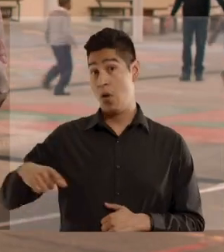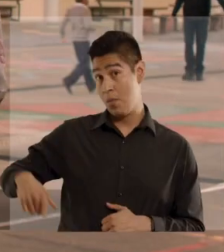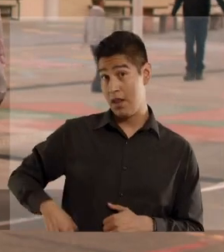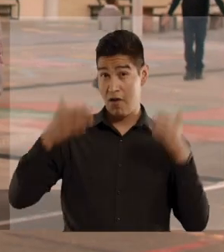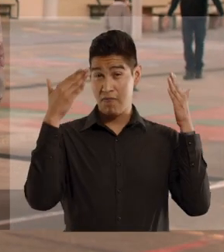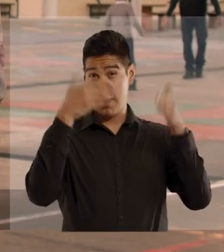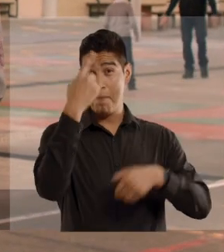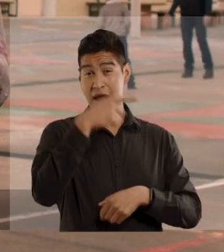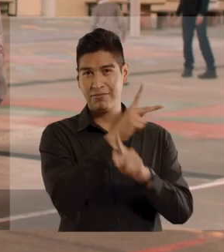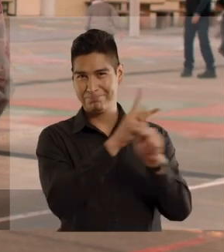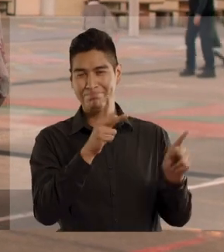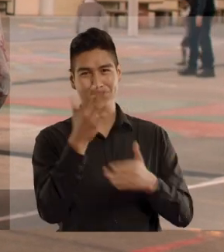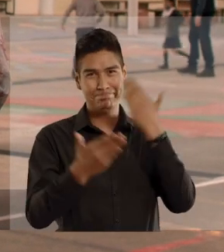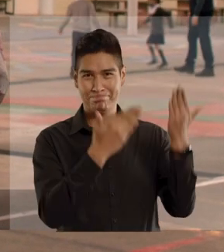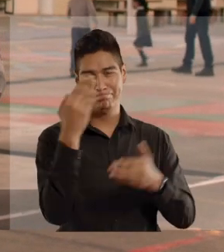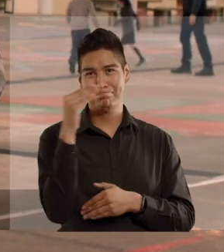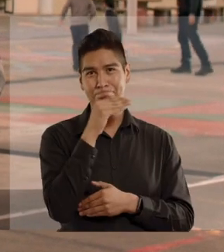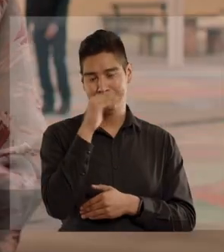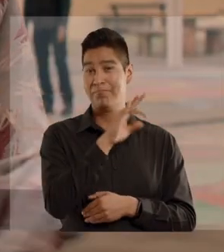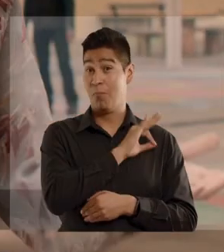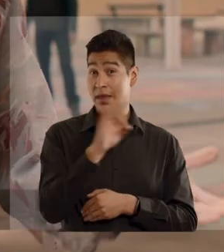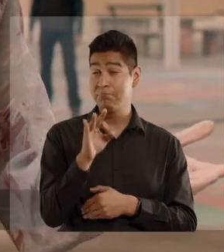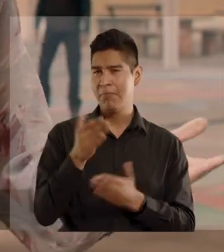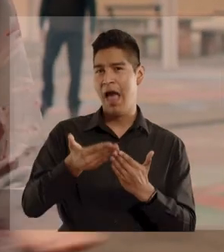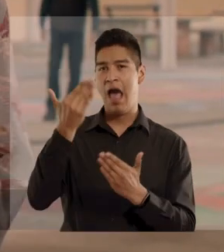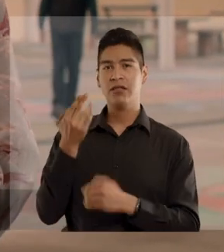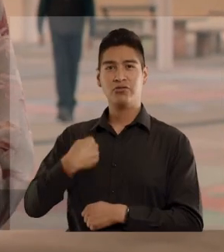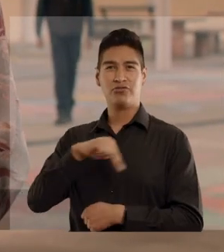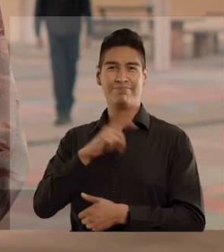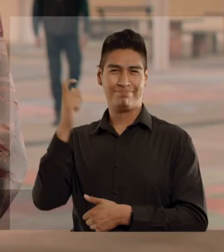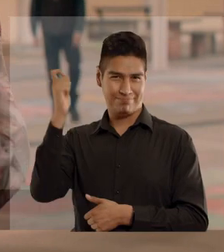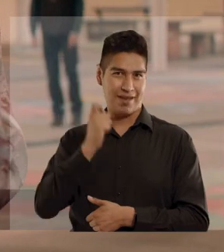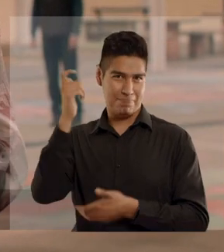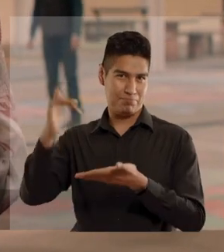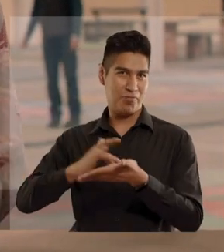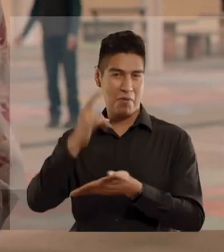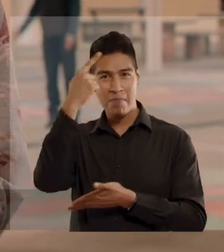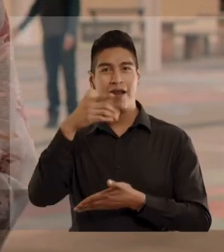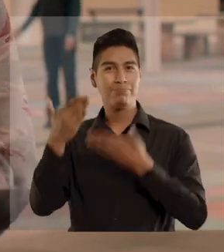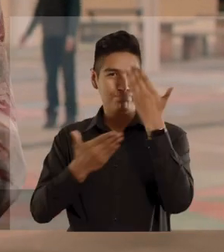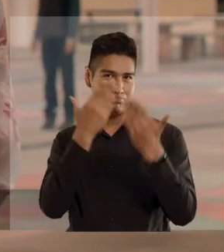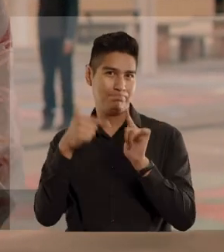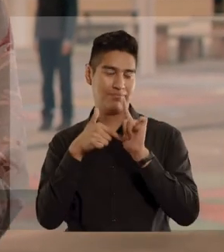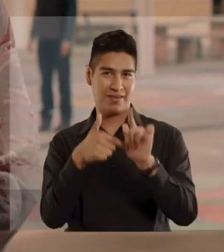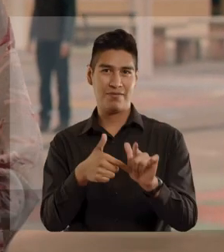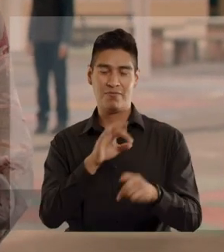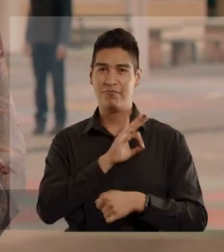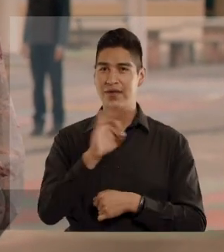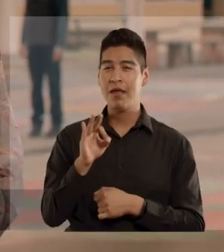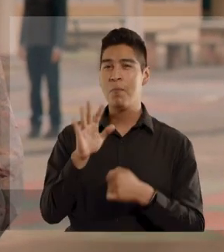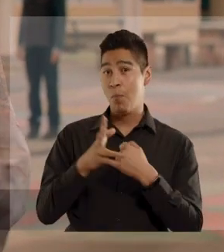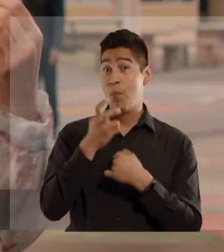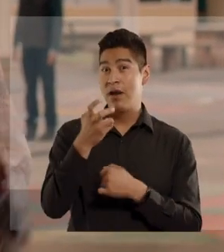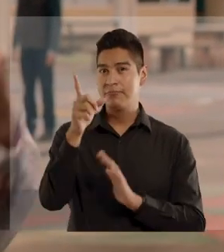La educación pública es el corazón de nuestro proyecto. Muchos de nosotros pudimos estudiar porque recibimos una beca para prepararnos y salir